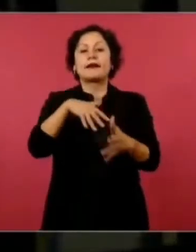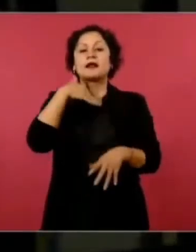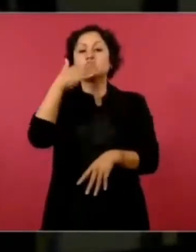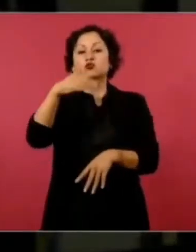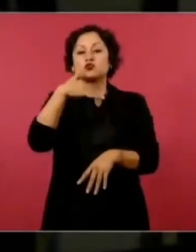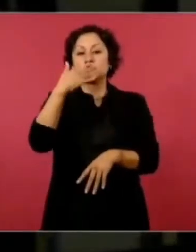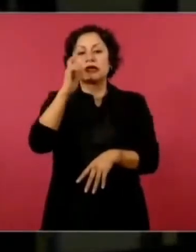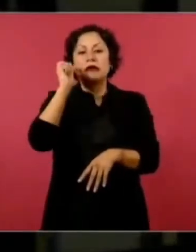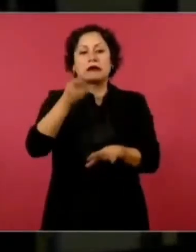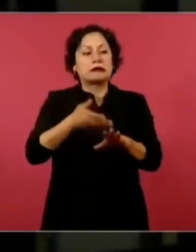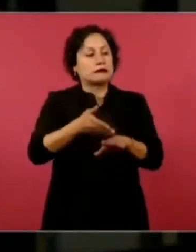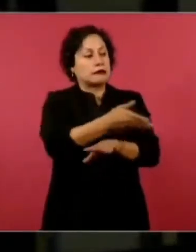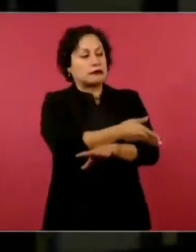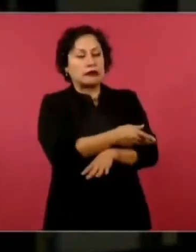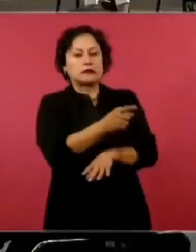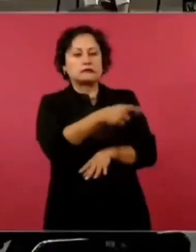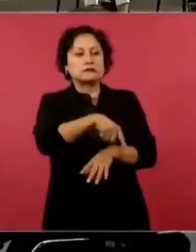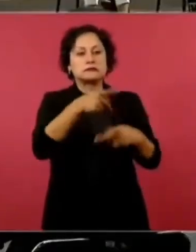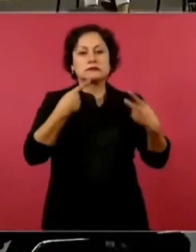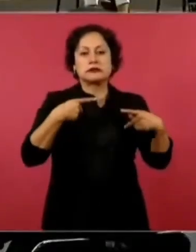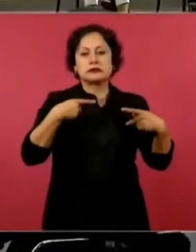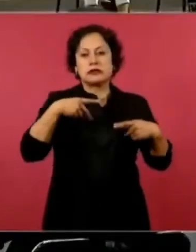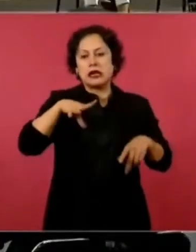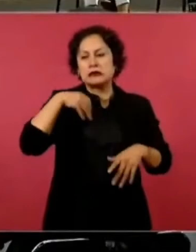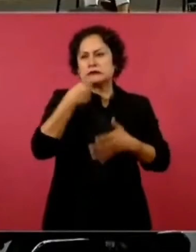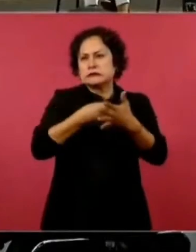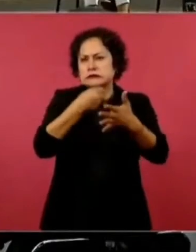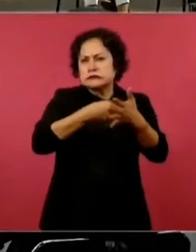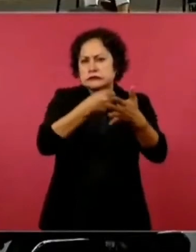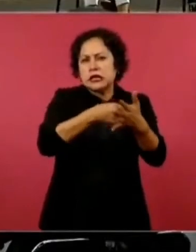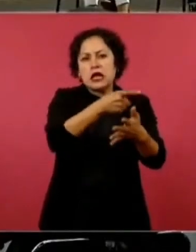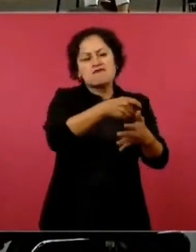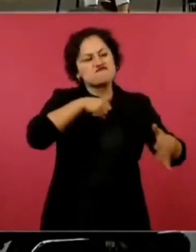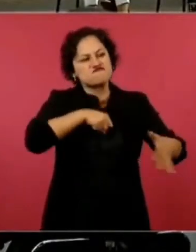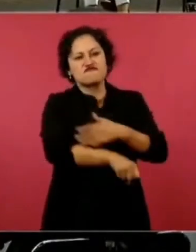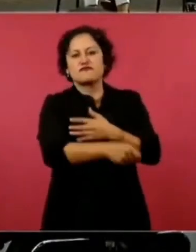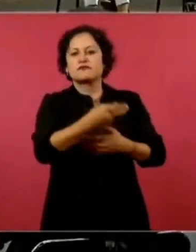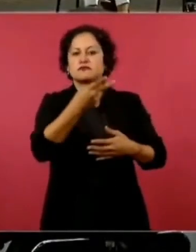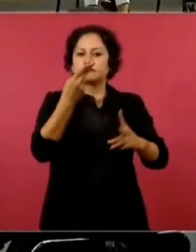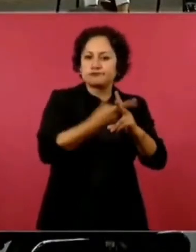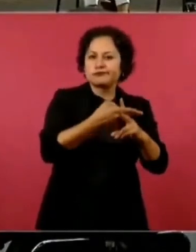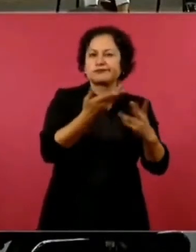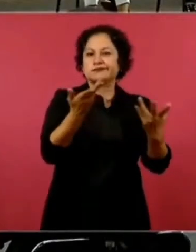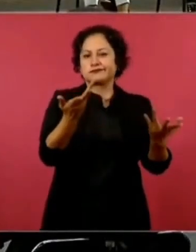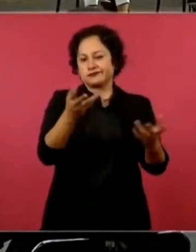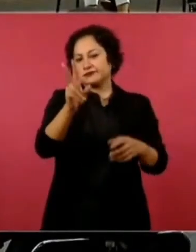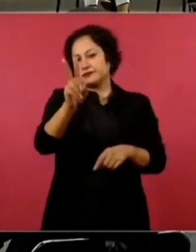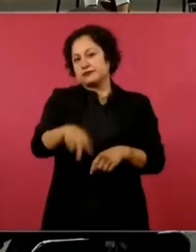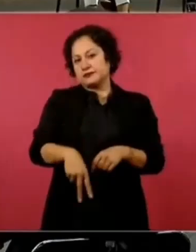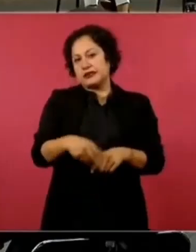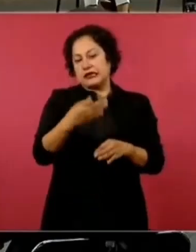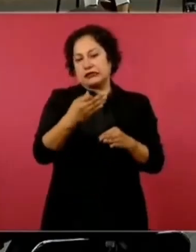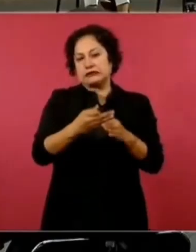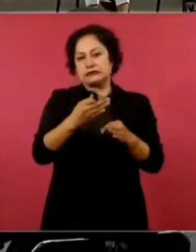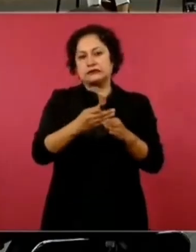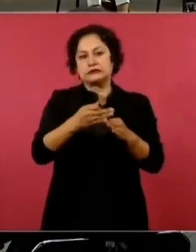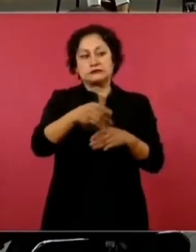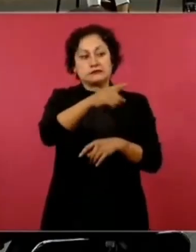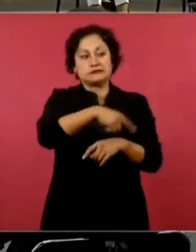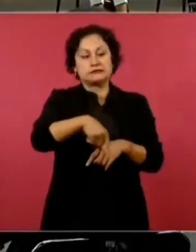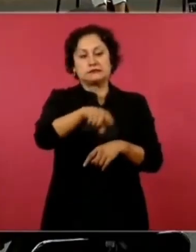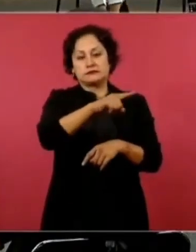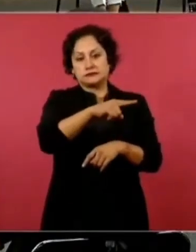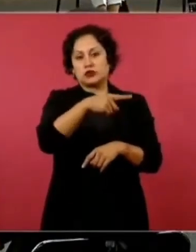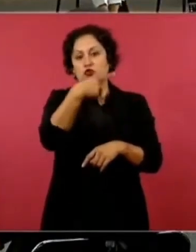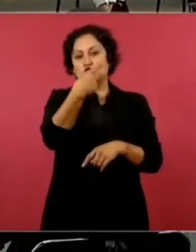y que forma parte precisamente del momento que vivimos. Ellos prácticamente sacrificaron la vida,